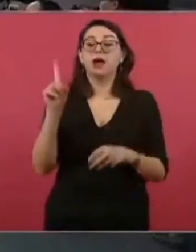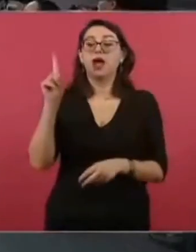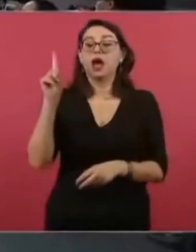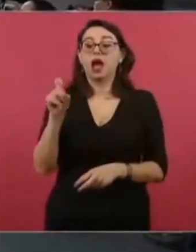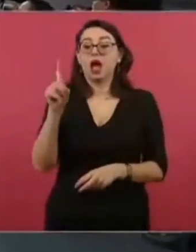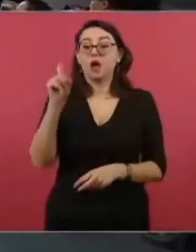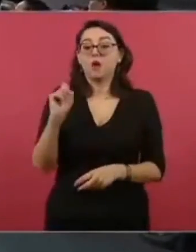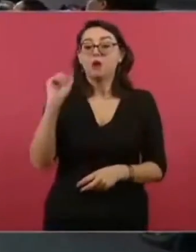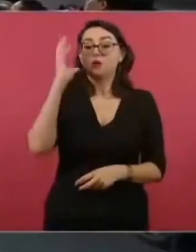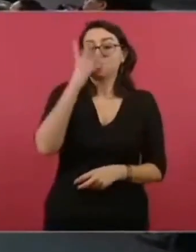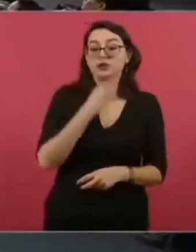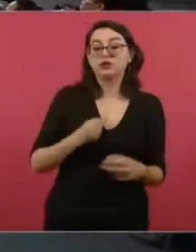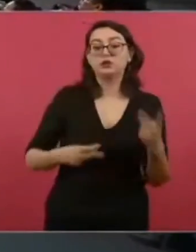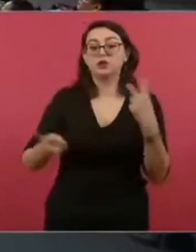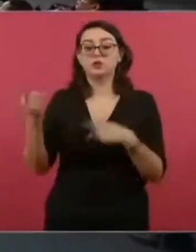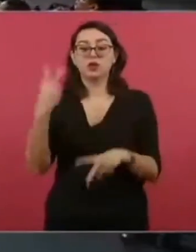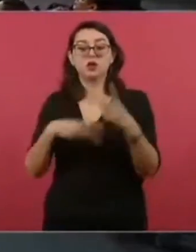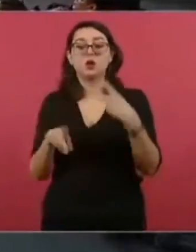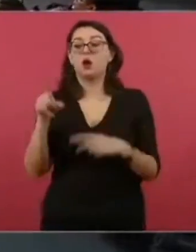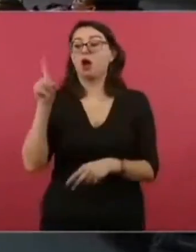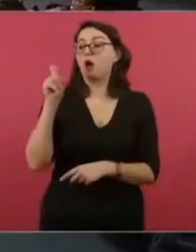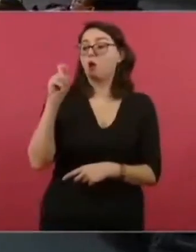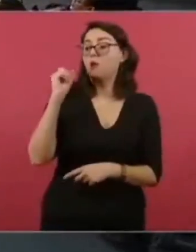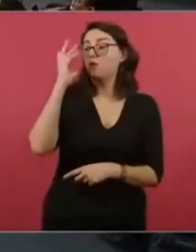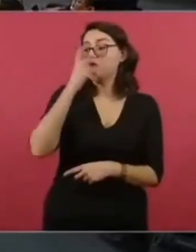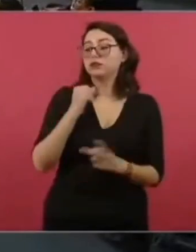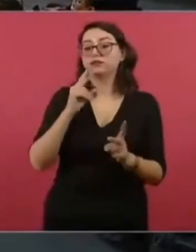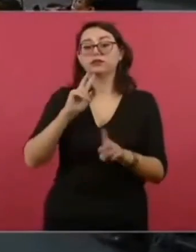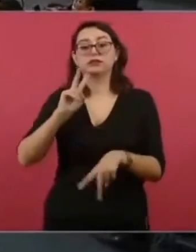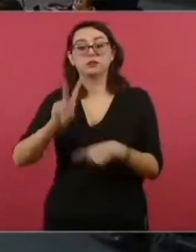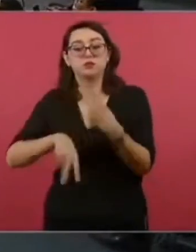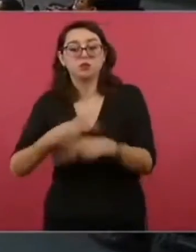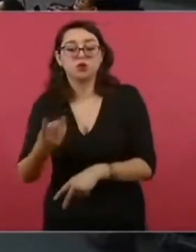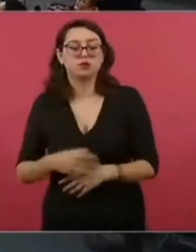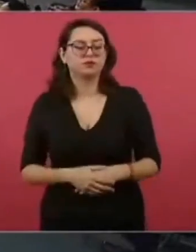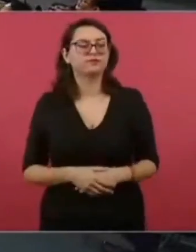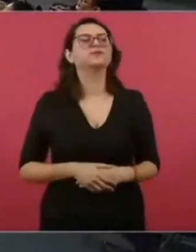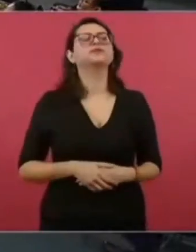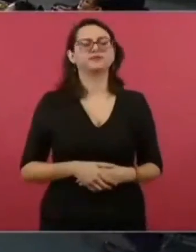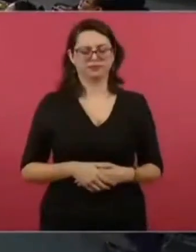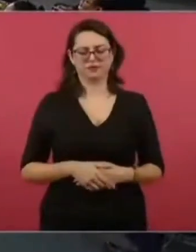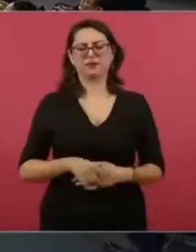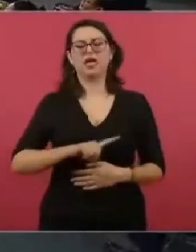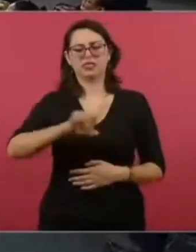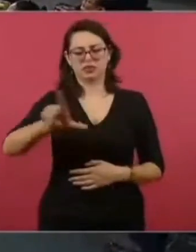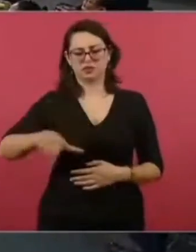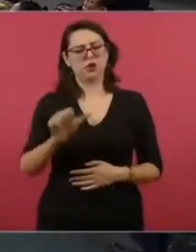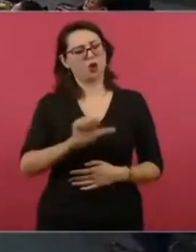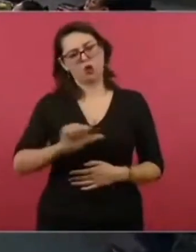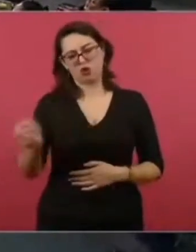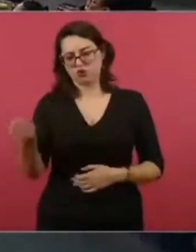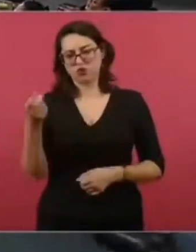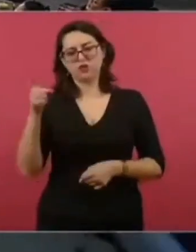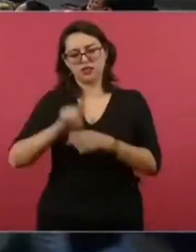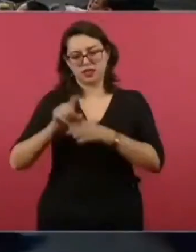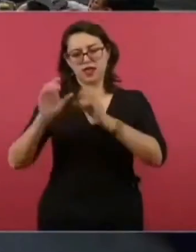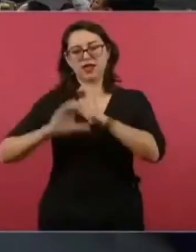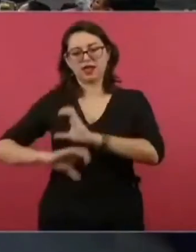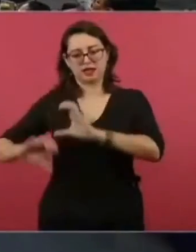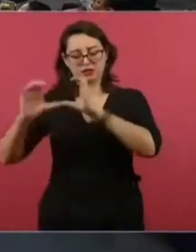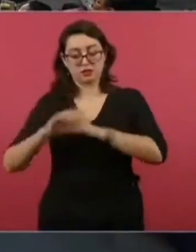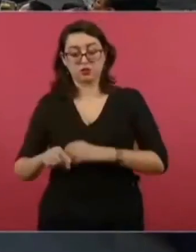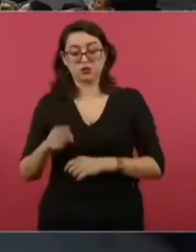Bueno, la dejamos para después, porque ahora vamos allá, vamos a terminar. Te quedas para mañana. Uno.